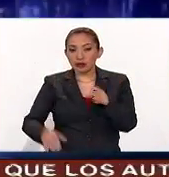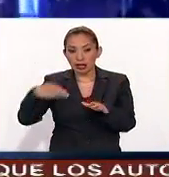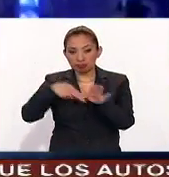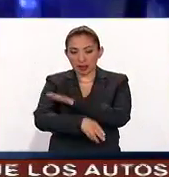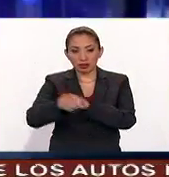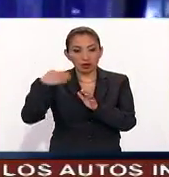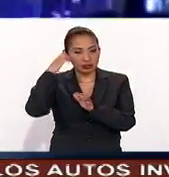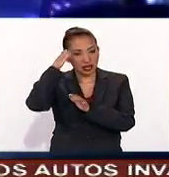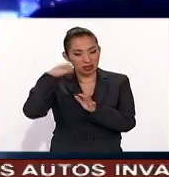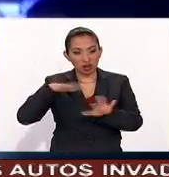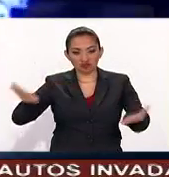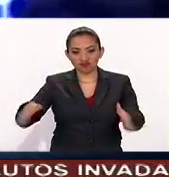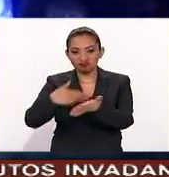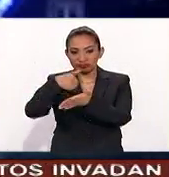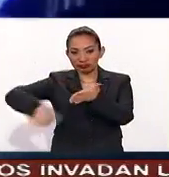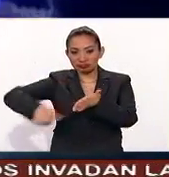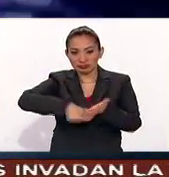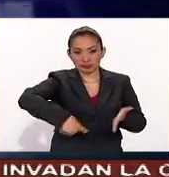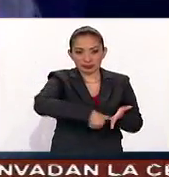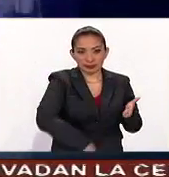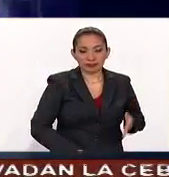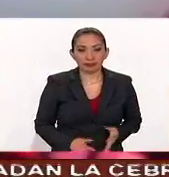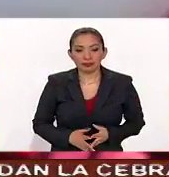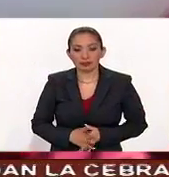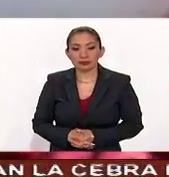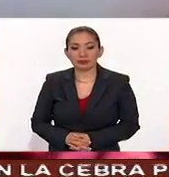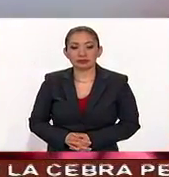de metros serán cerradas.